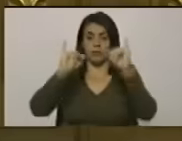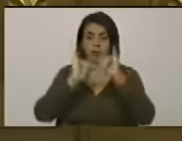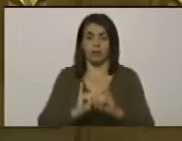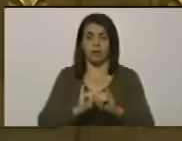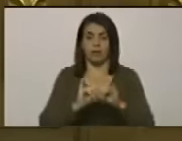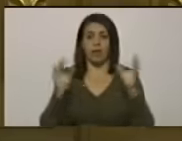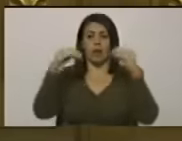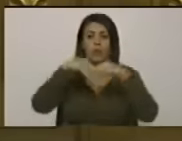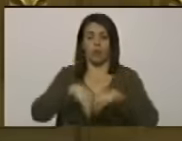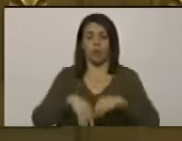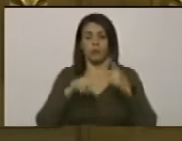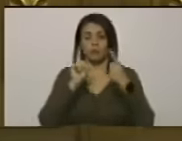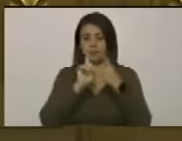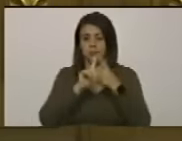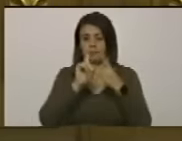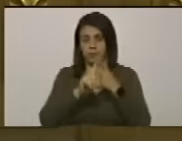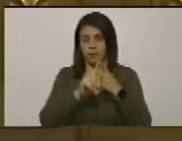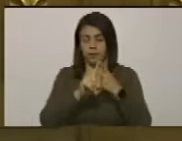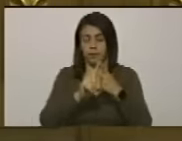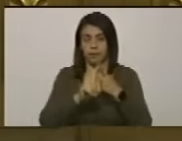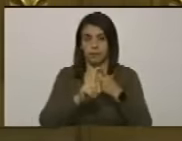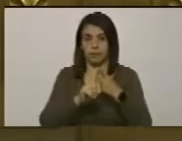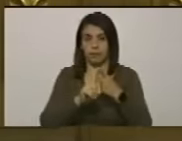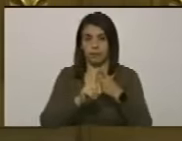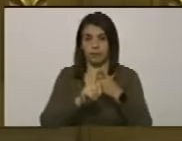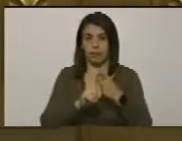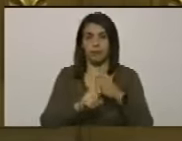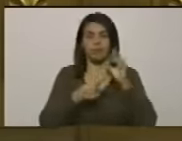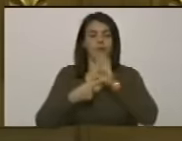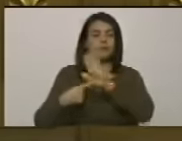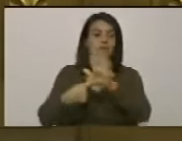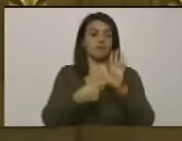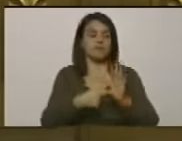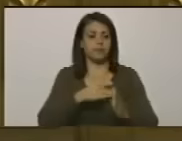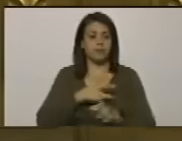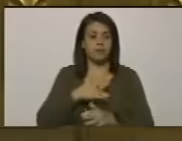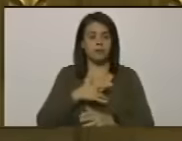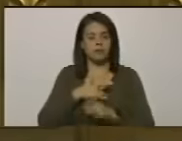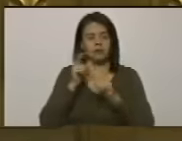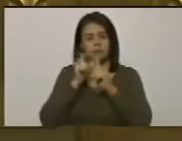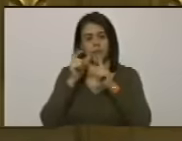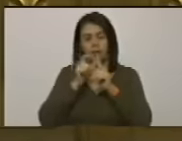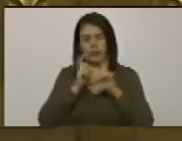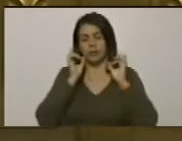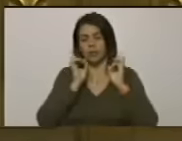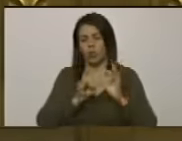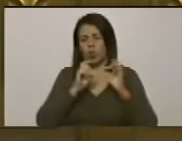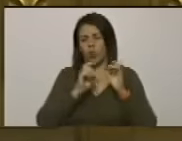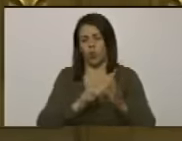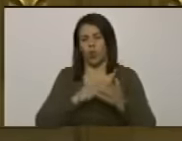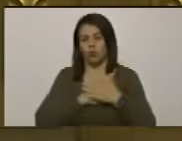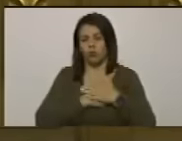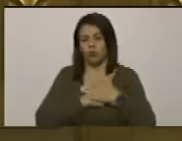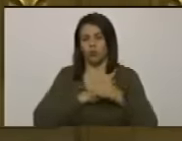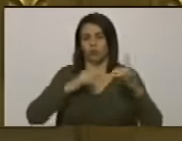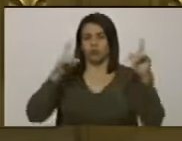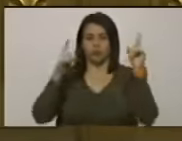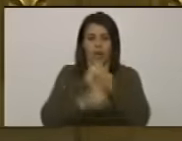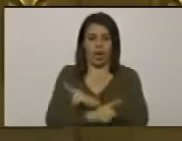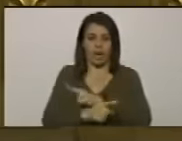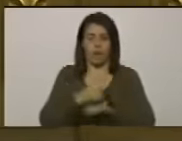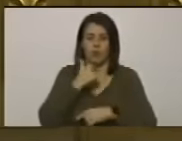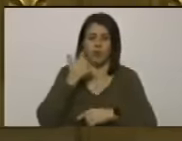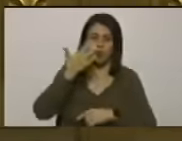acuerda acuerda primero expresar las más sentidas condolencias por el cambio de paisaje del